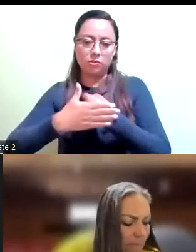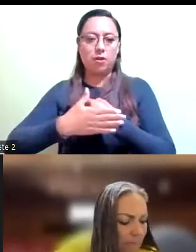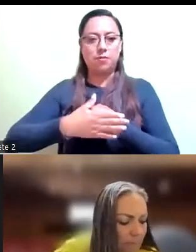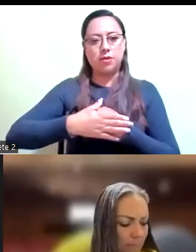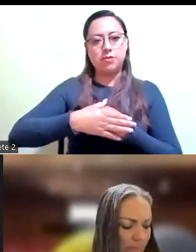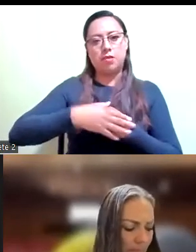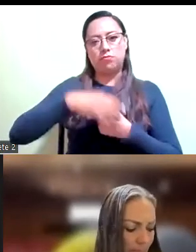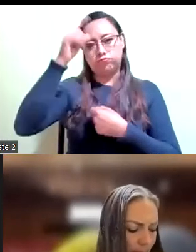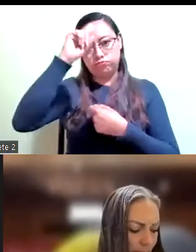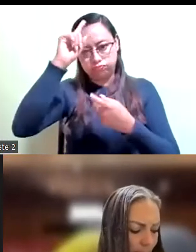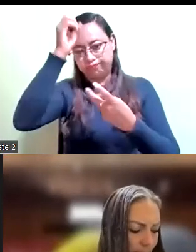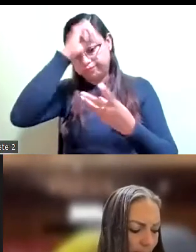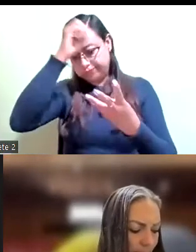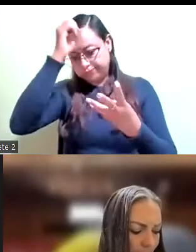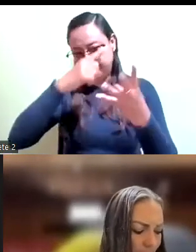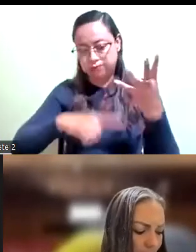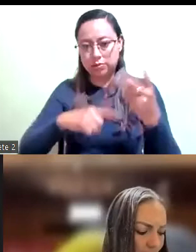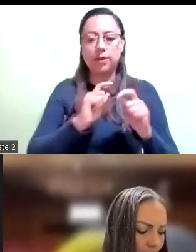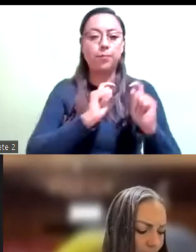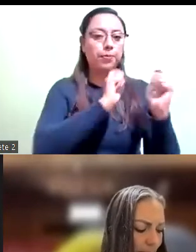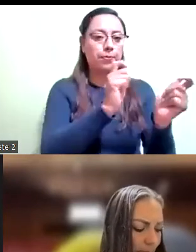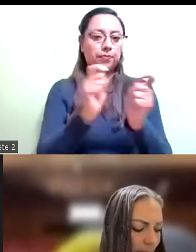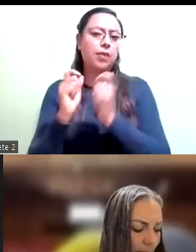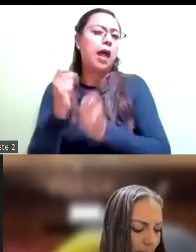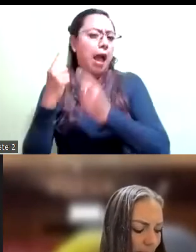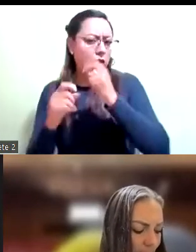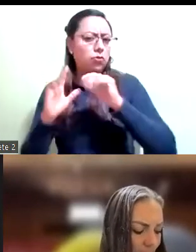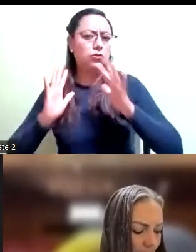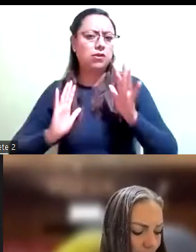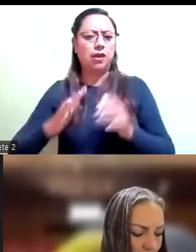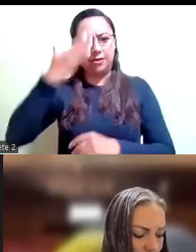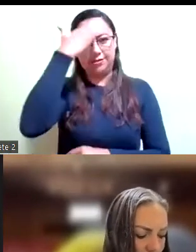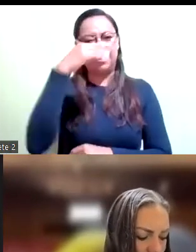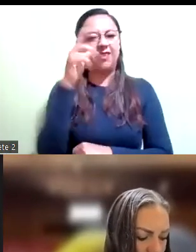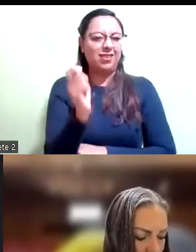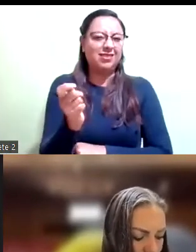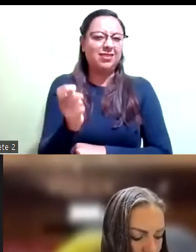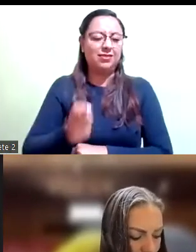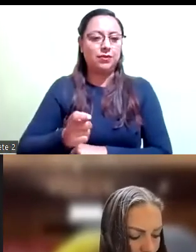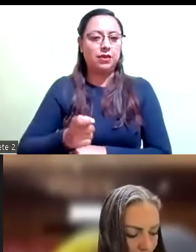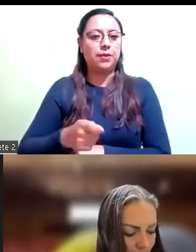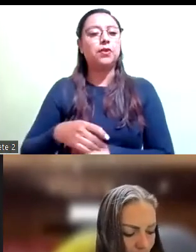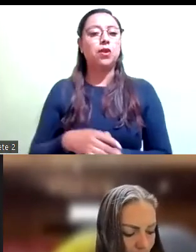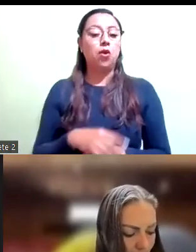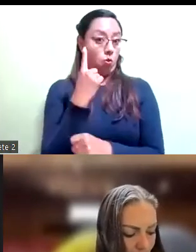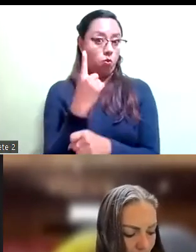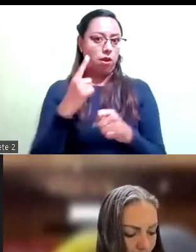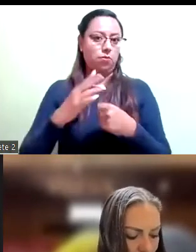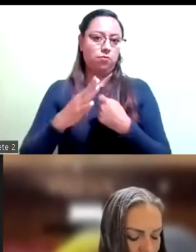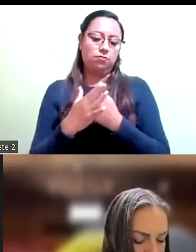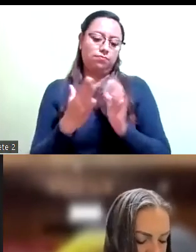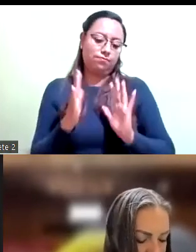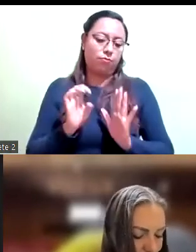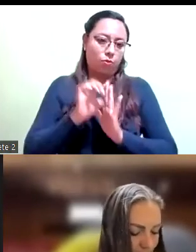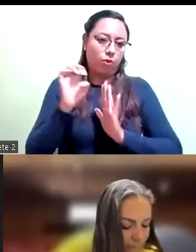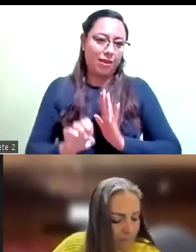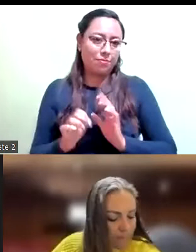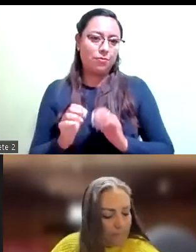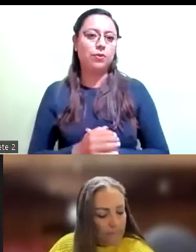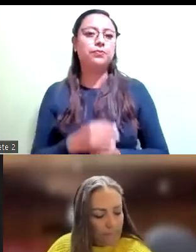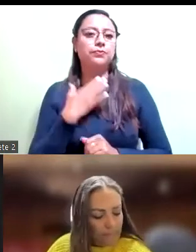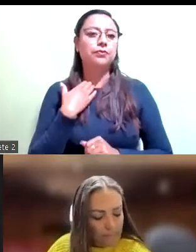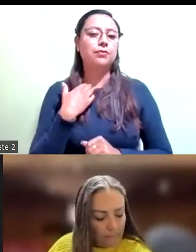todas y todos ustedes. Sus asesores ya conocen de ellas. La primera y que ha causado mucha expectativa es la ley de